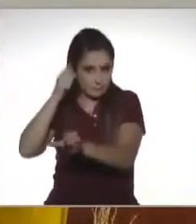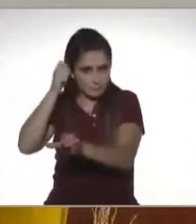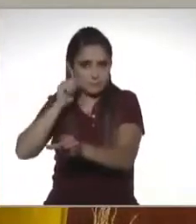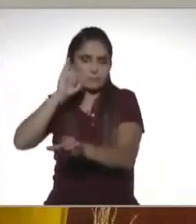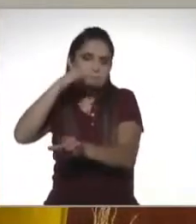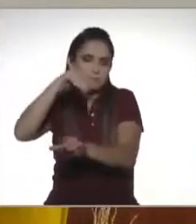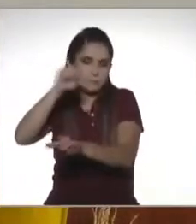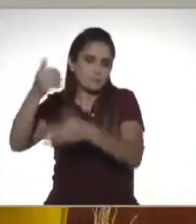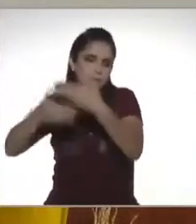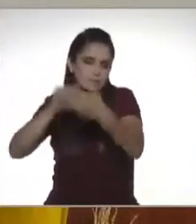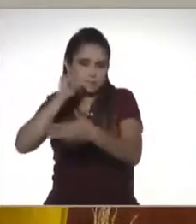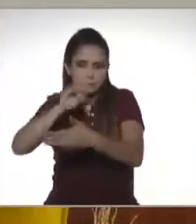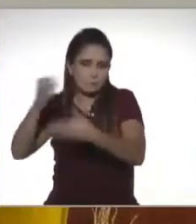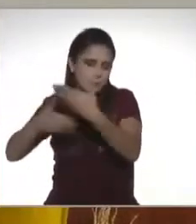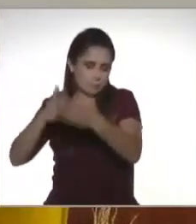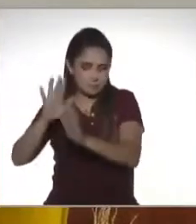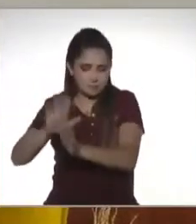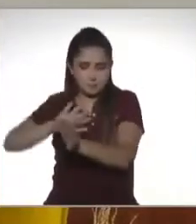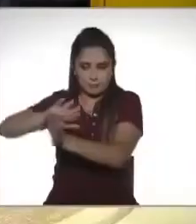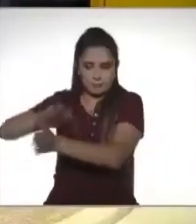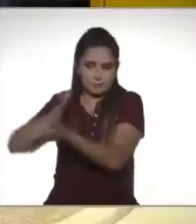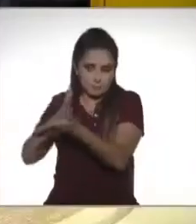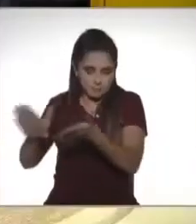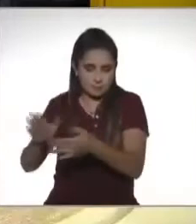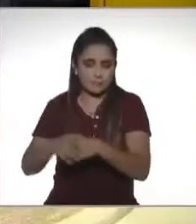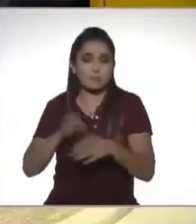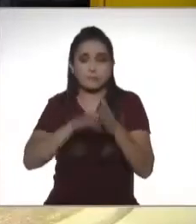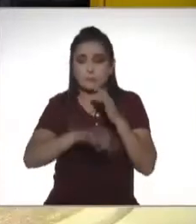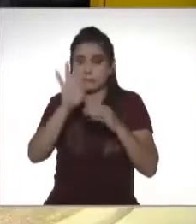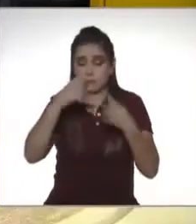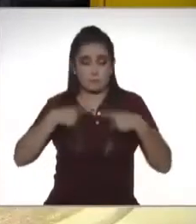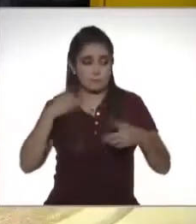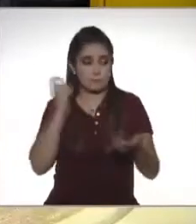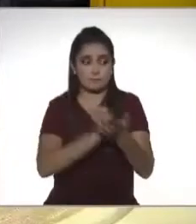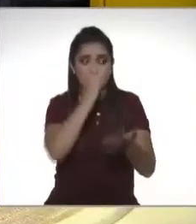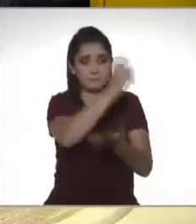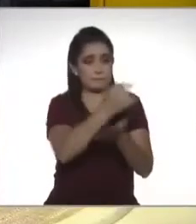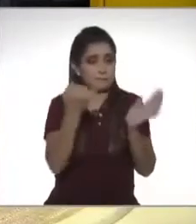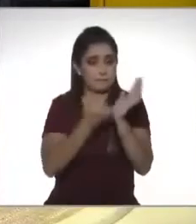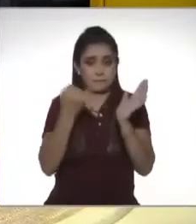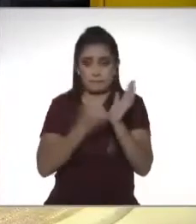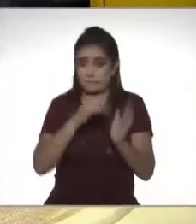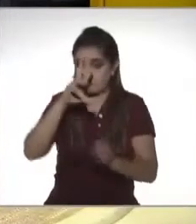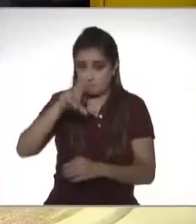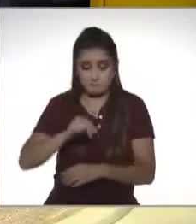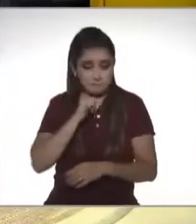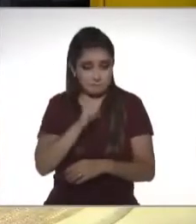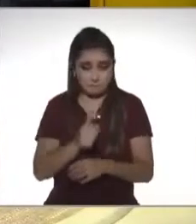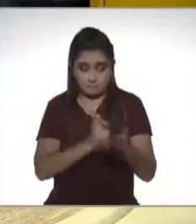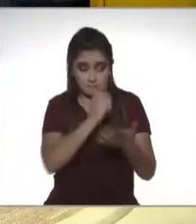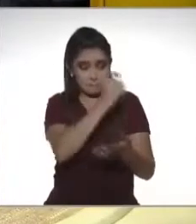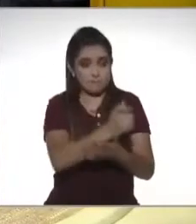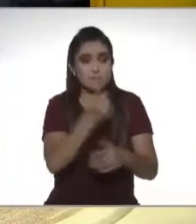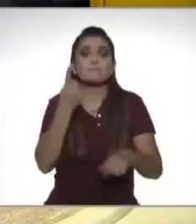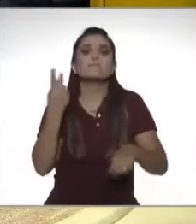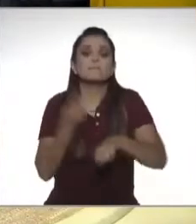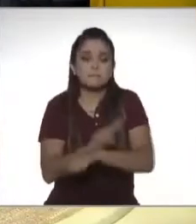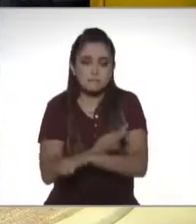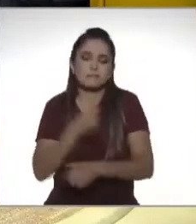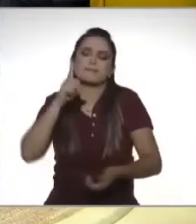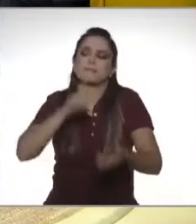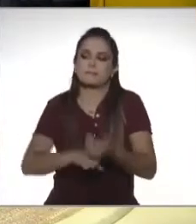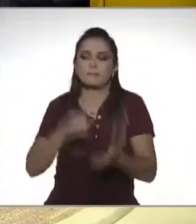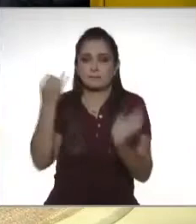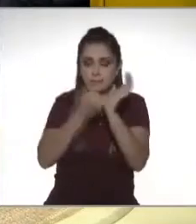nivel social que alguien no haga sus contribuciones? Si alguien no paga los impuestos o las contribuciones que debe pagar, el impacto es que hay menos